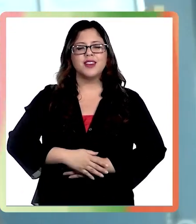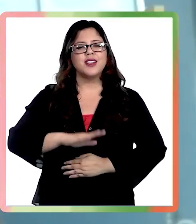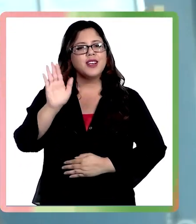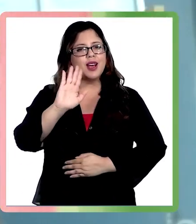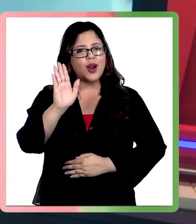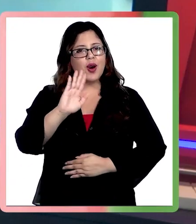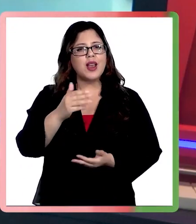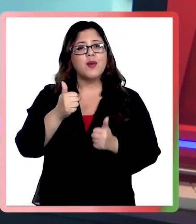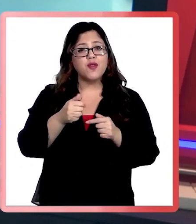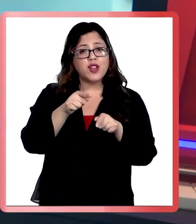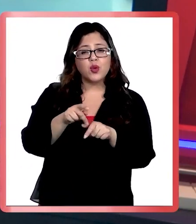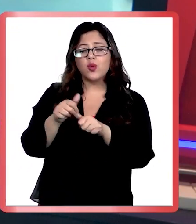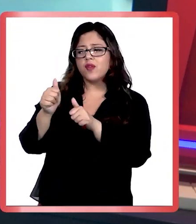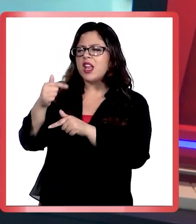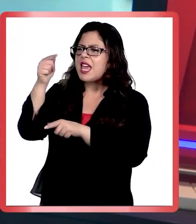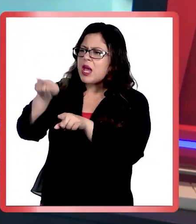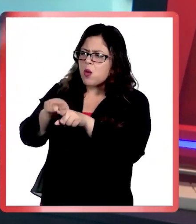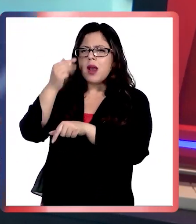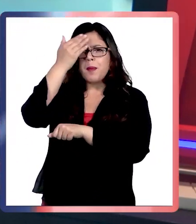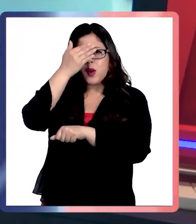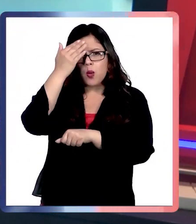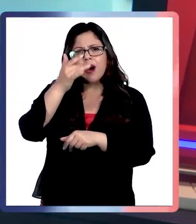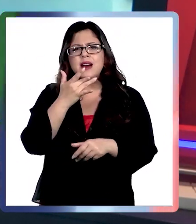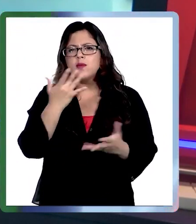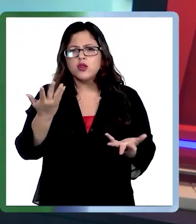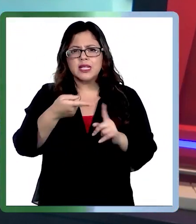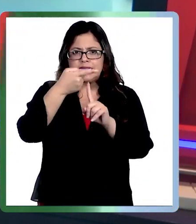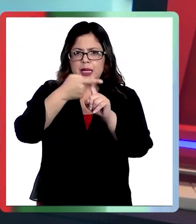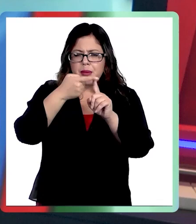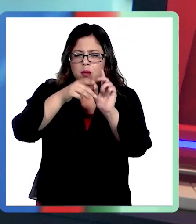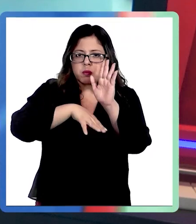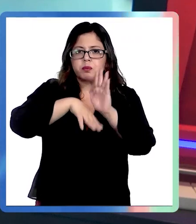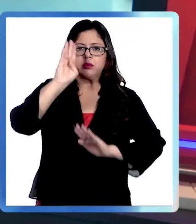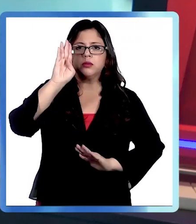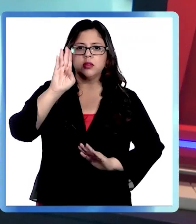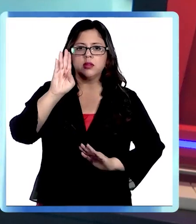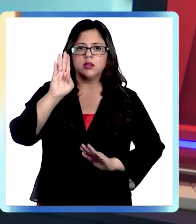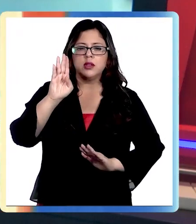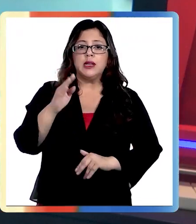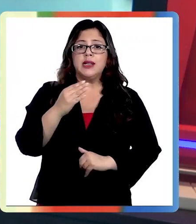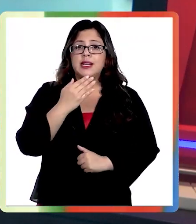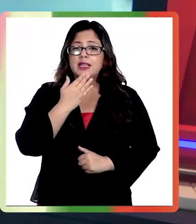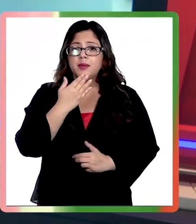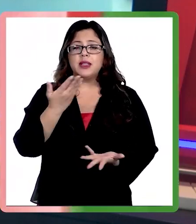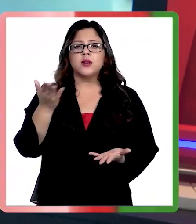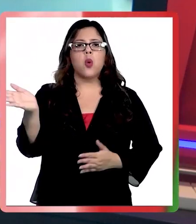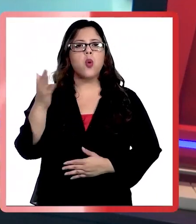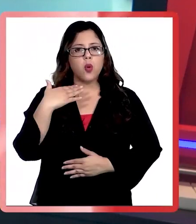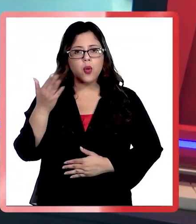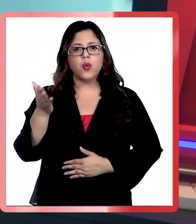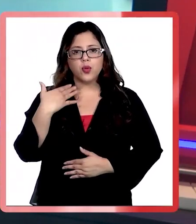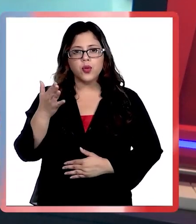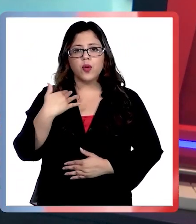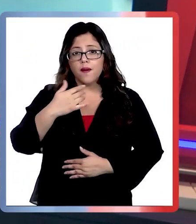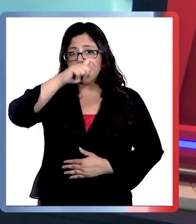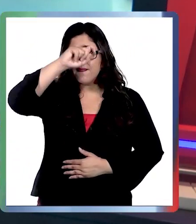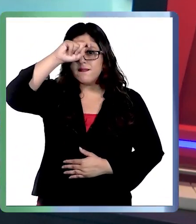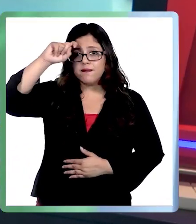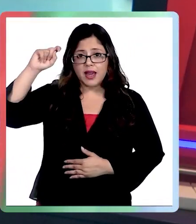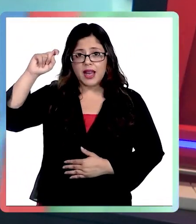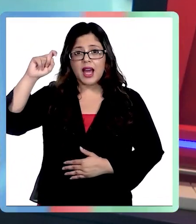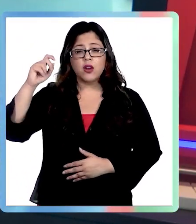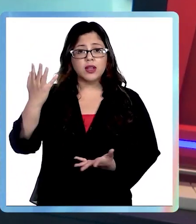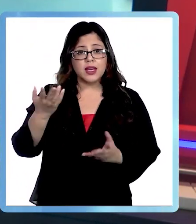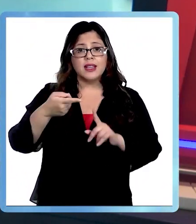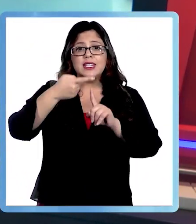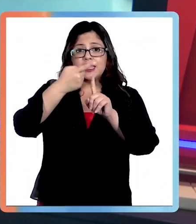muy bien. tú? Bien. Bueno, un poquito preocupada porque comienzan a subir los termómetros, ¿verdad? Empieza la época más calurosa, un verano que tendrá,